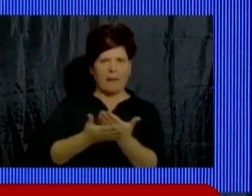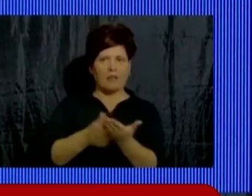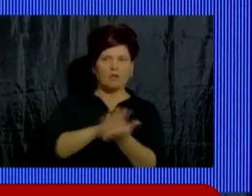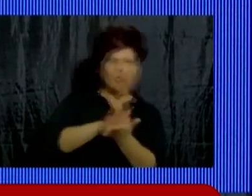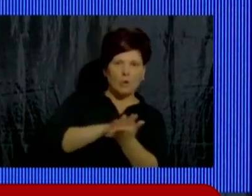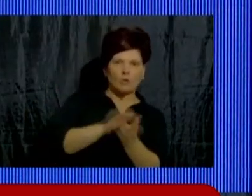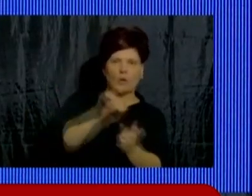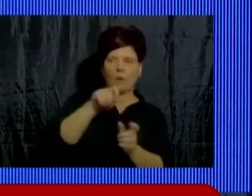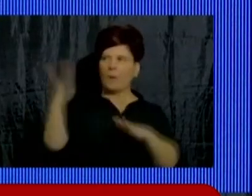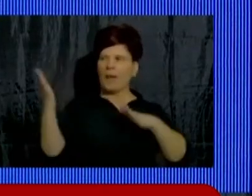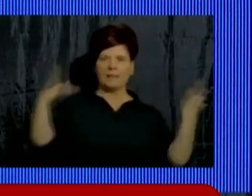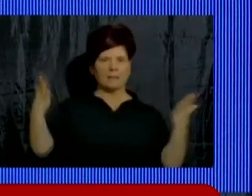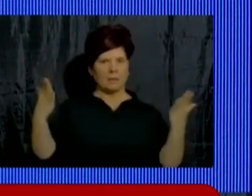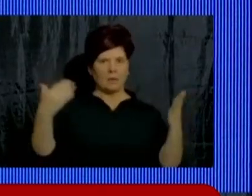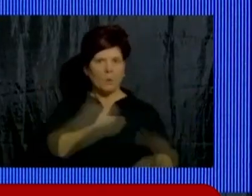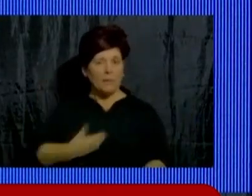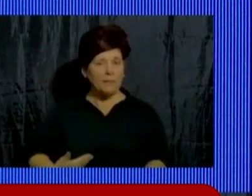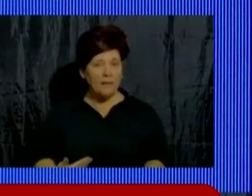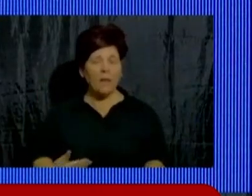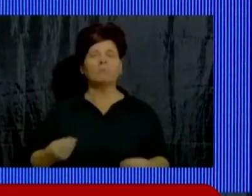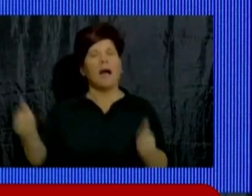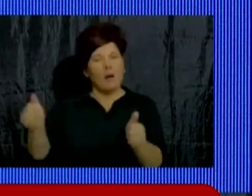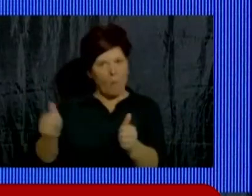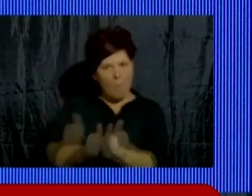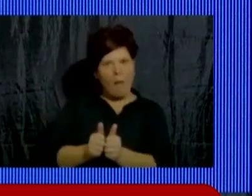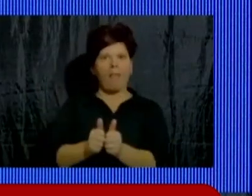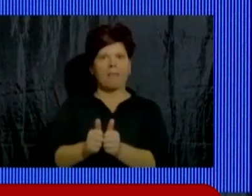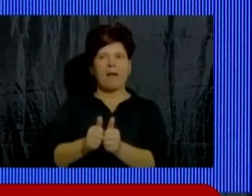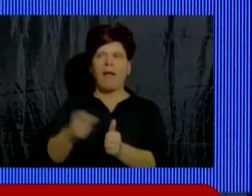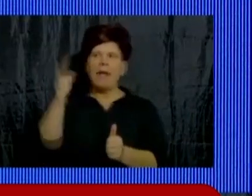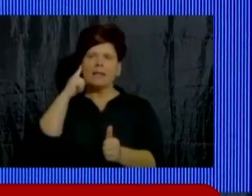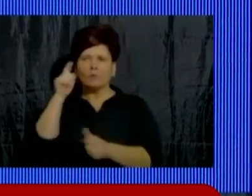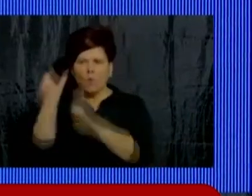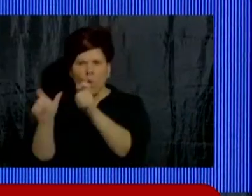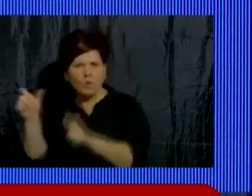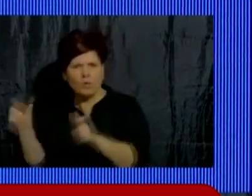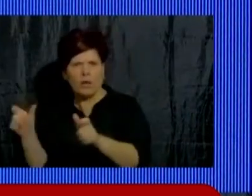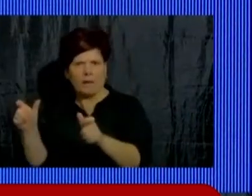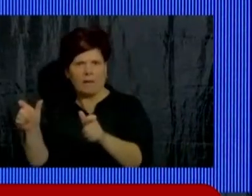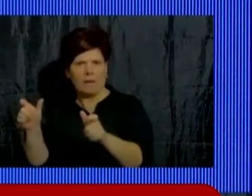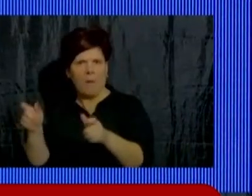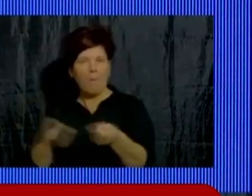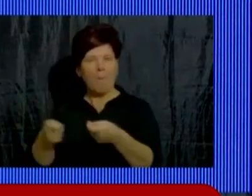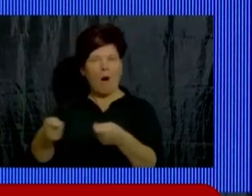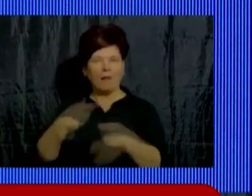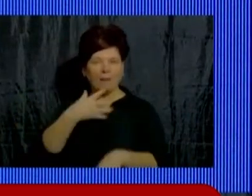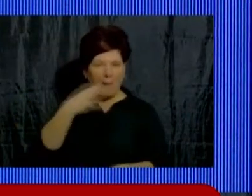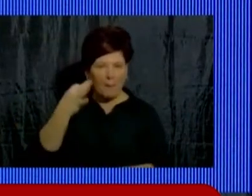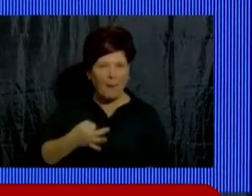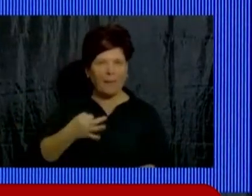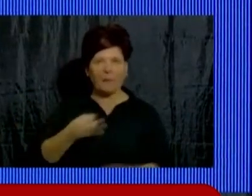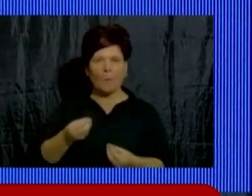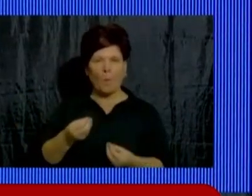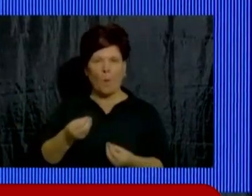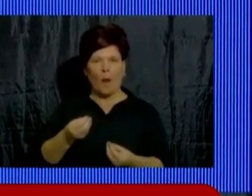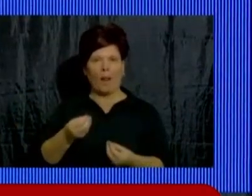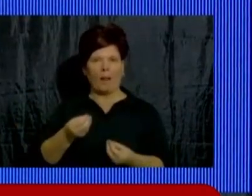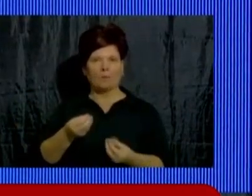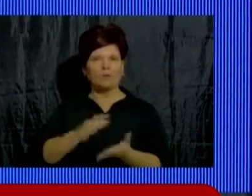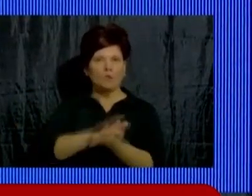Un Estado municipal que acompaña, que escucha. La política de verdad es gestionar y dar soluciones.